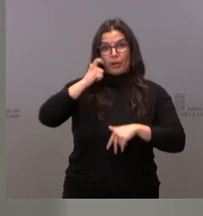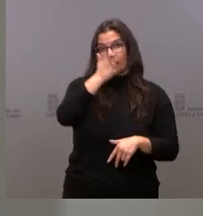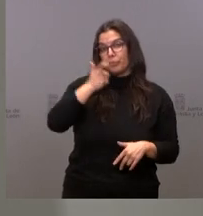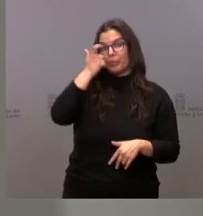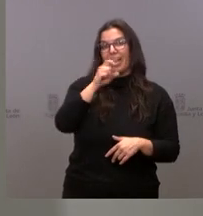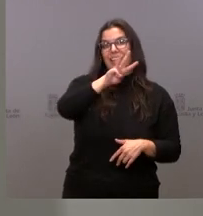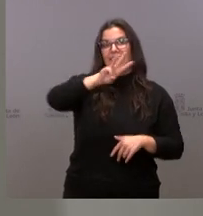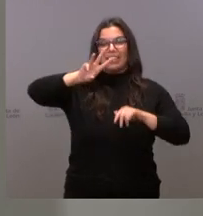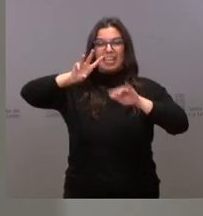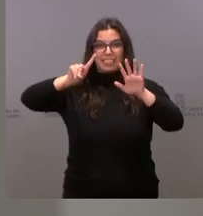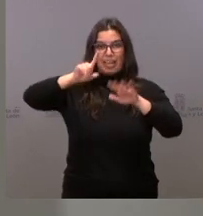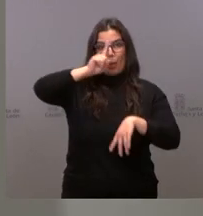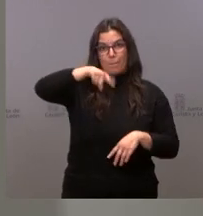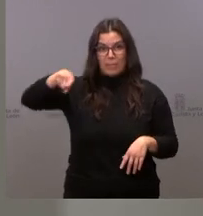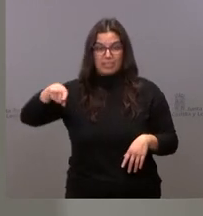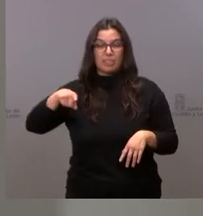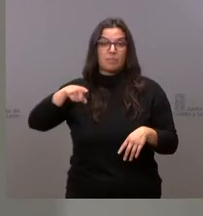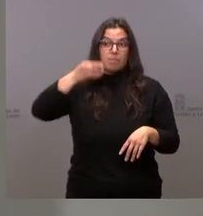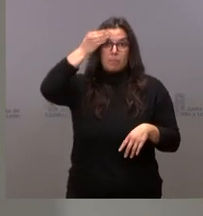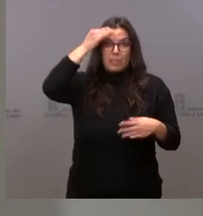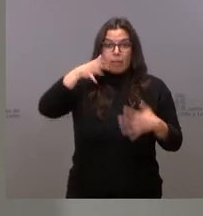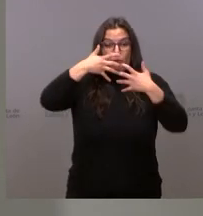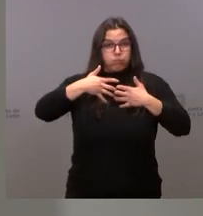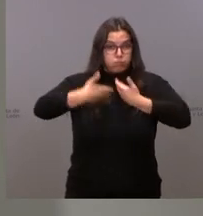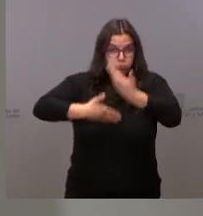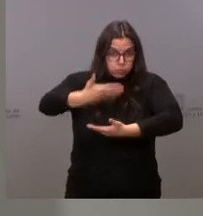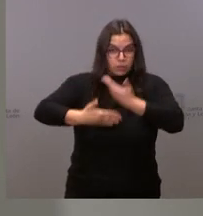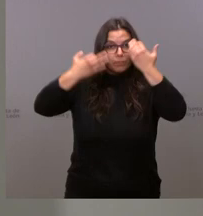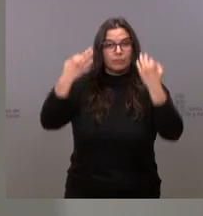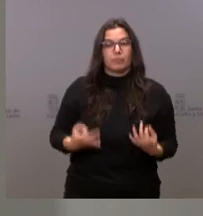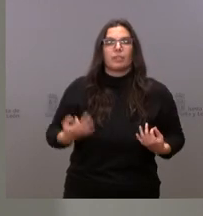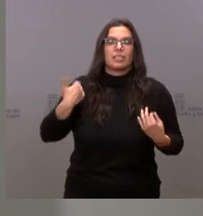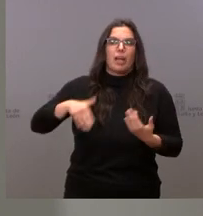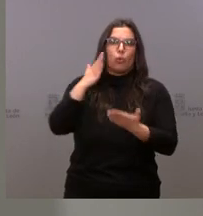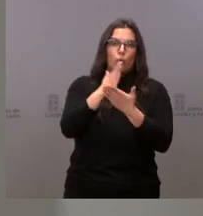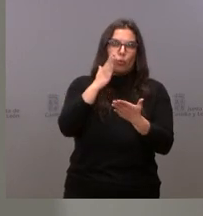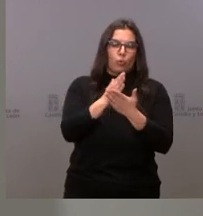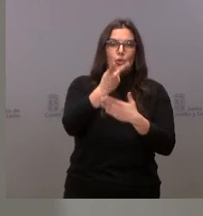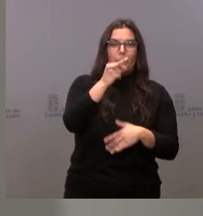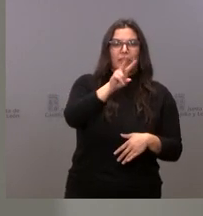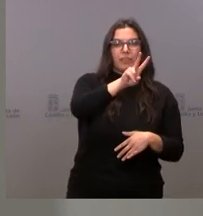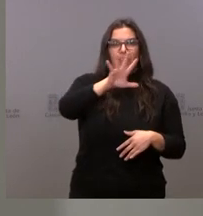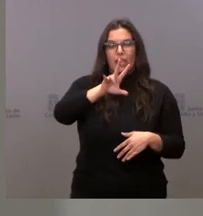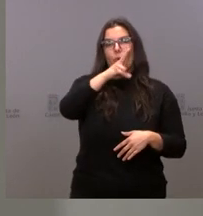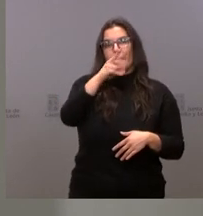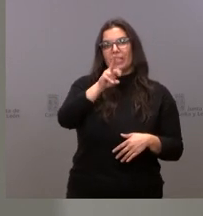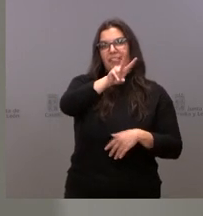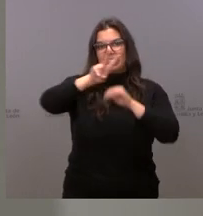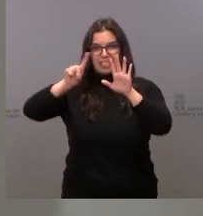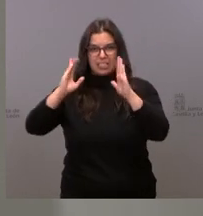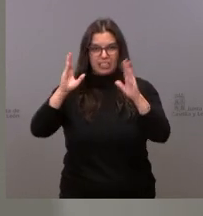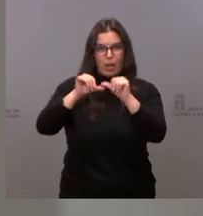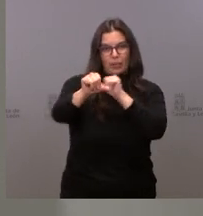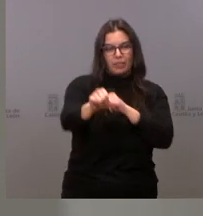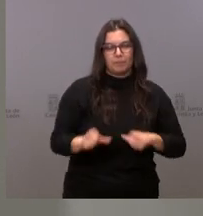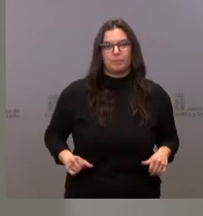36 meses, por lo que esperamos que su puesta en funcionamiento sea ya para el curso escolar 2025-2026.